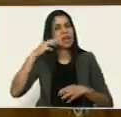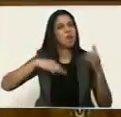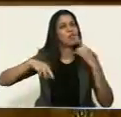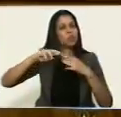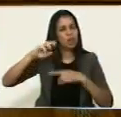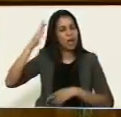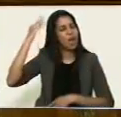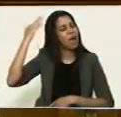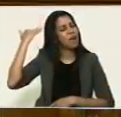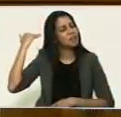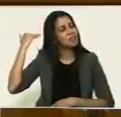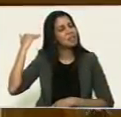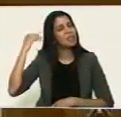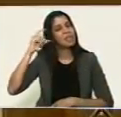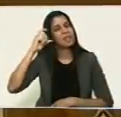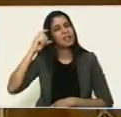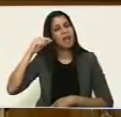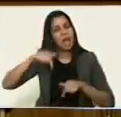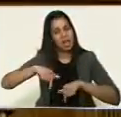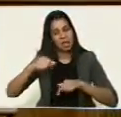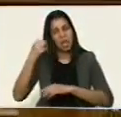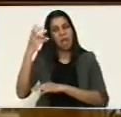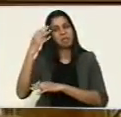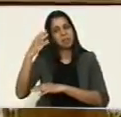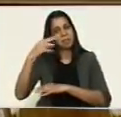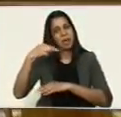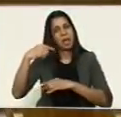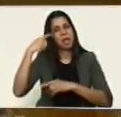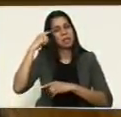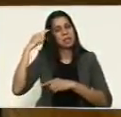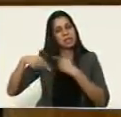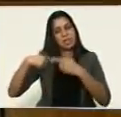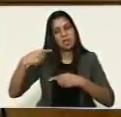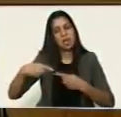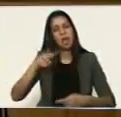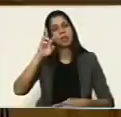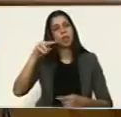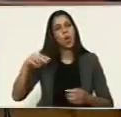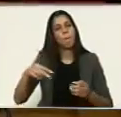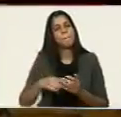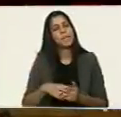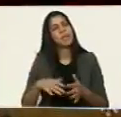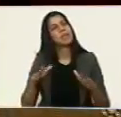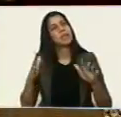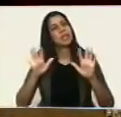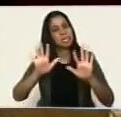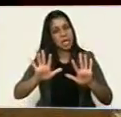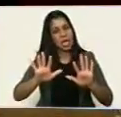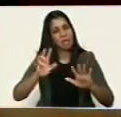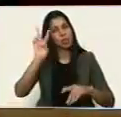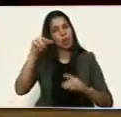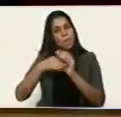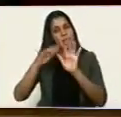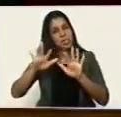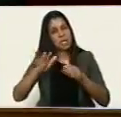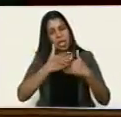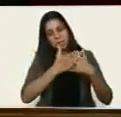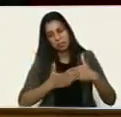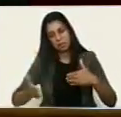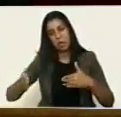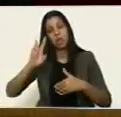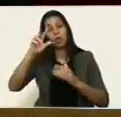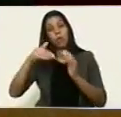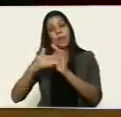mucho tiempo, pero en el día a día aquí en la Asamblea Nacional, del 2010 al 2015.